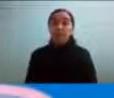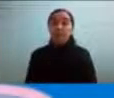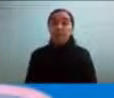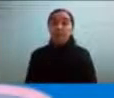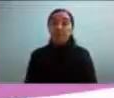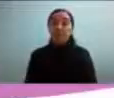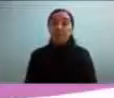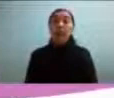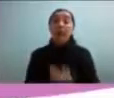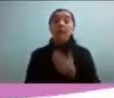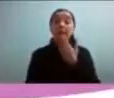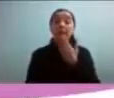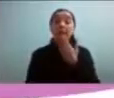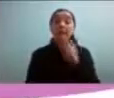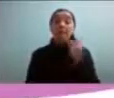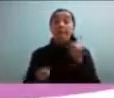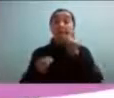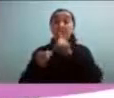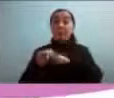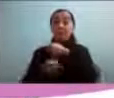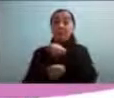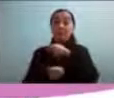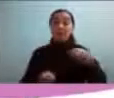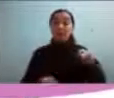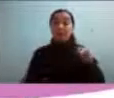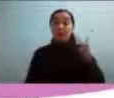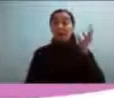participamos también de la semana feminista de este año